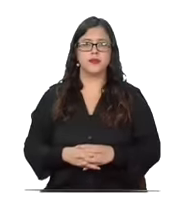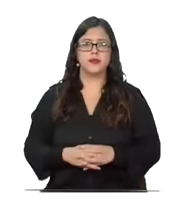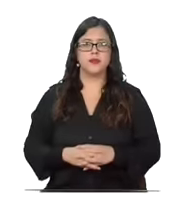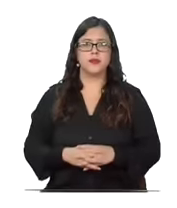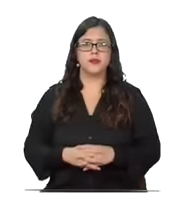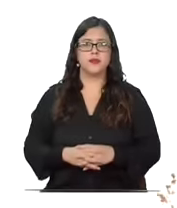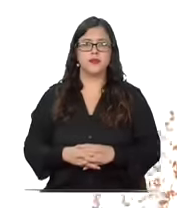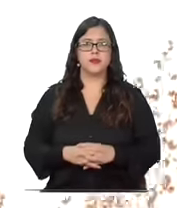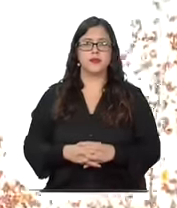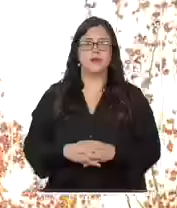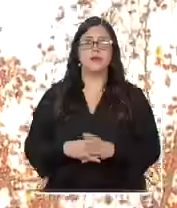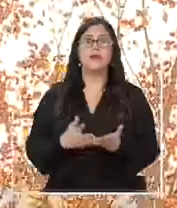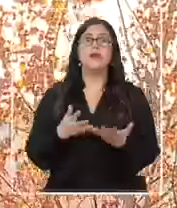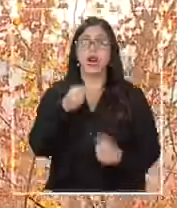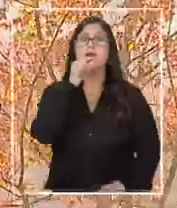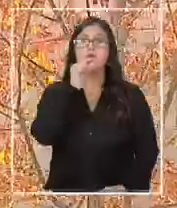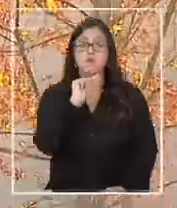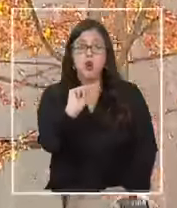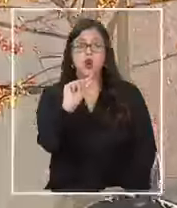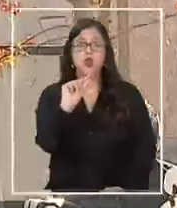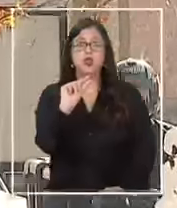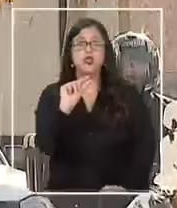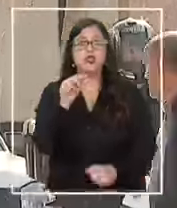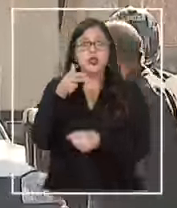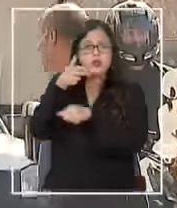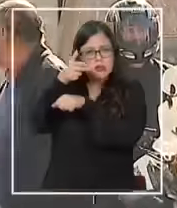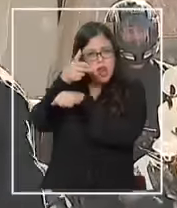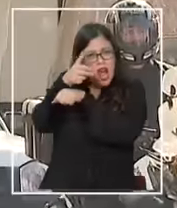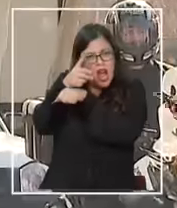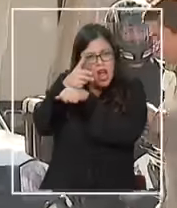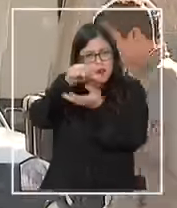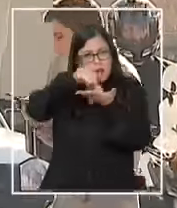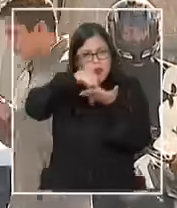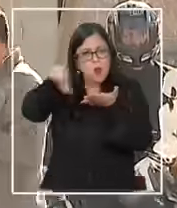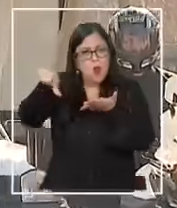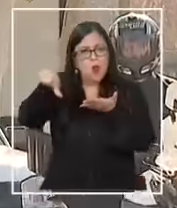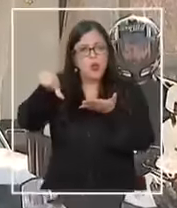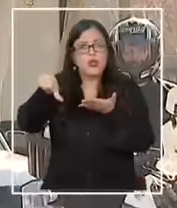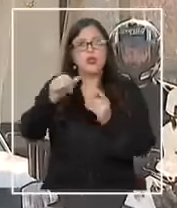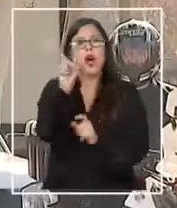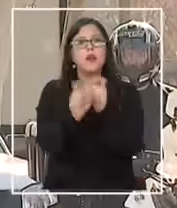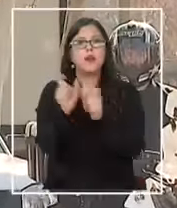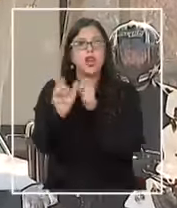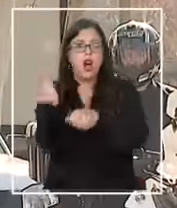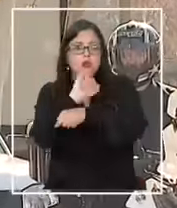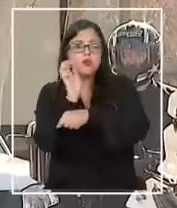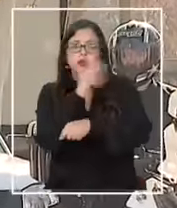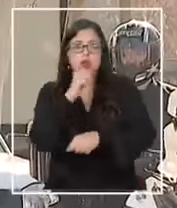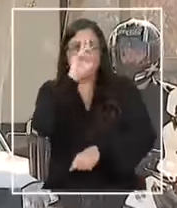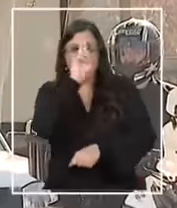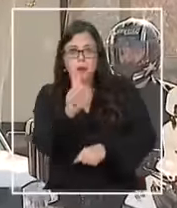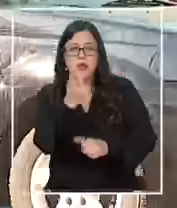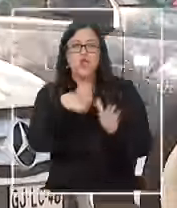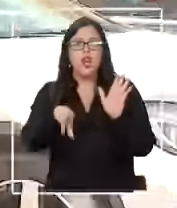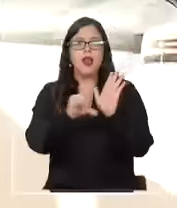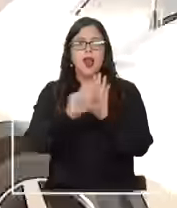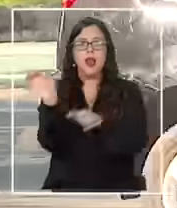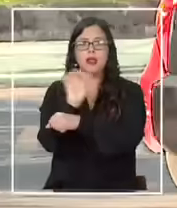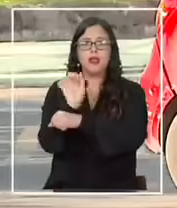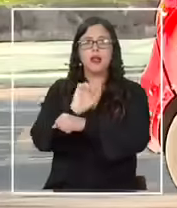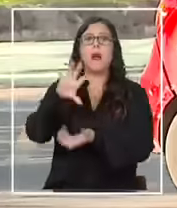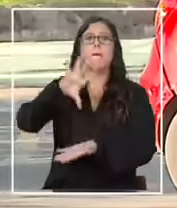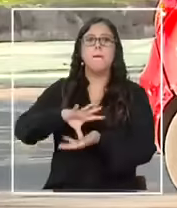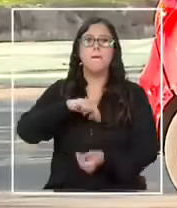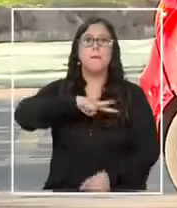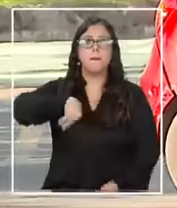Cada vez está más cerca el día en que sean cámaras las que cursen infracciones a conductores que no respeten las leyes de tránsito en